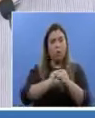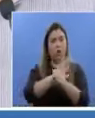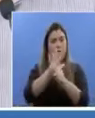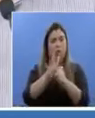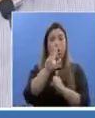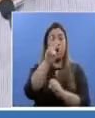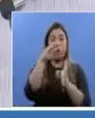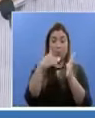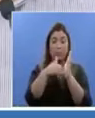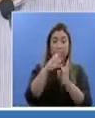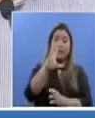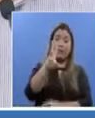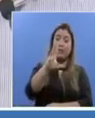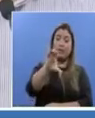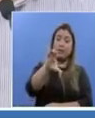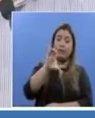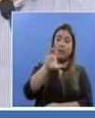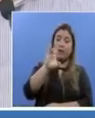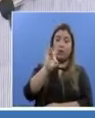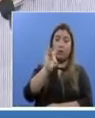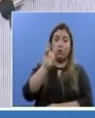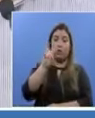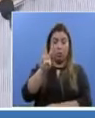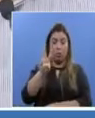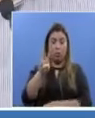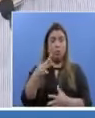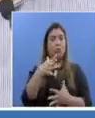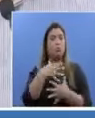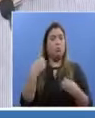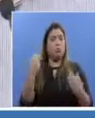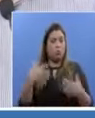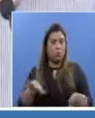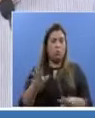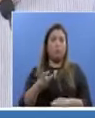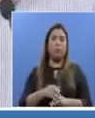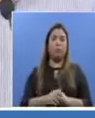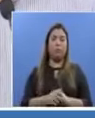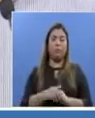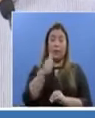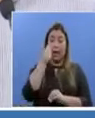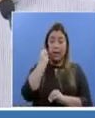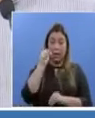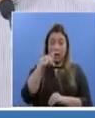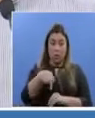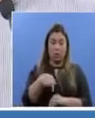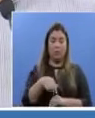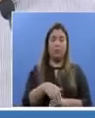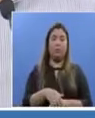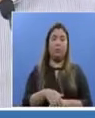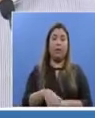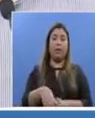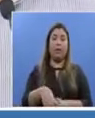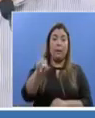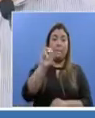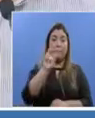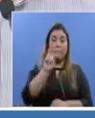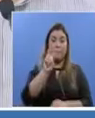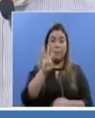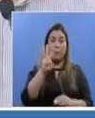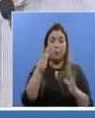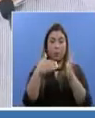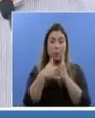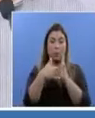.682 fueron declaradas recuperadas en las últimas 24 horas. Tenemos 4.537